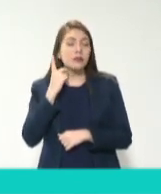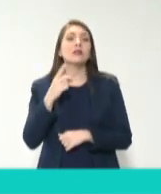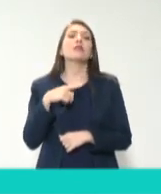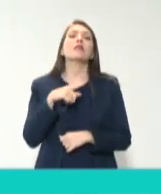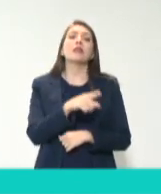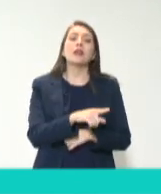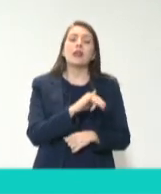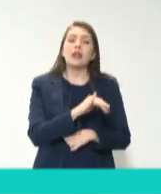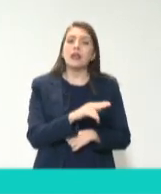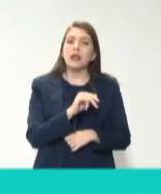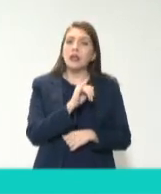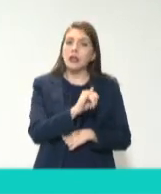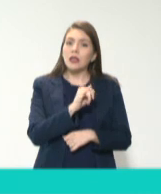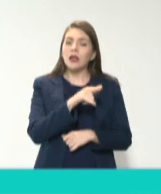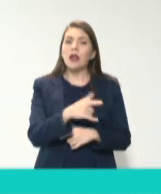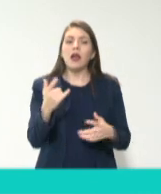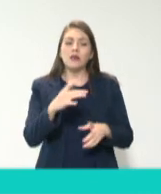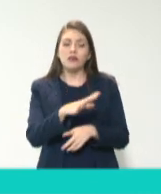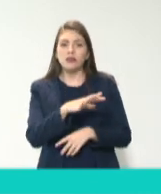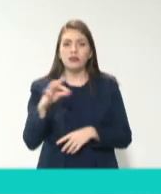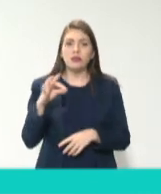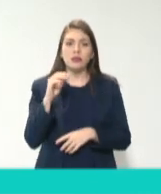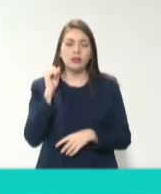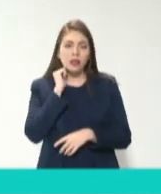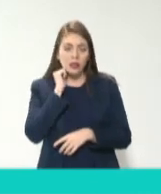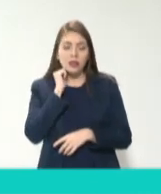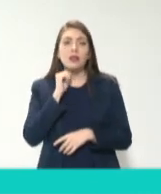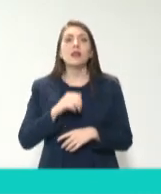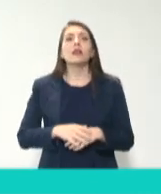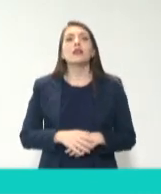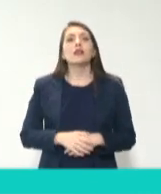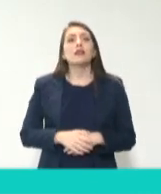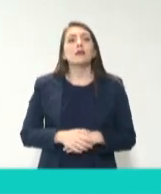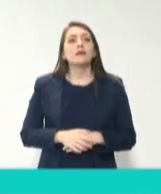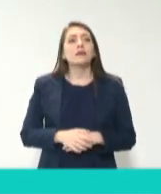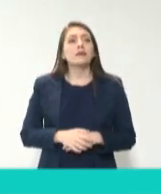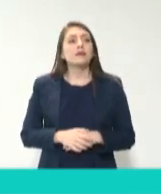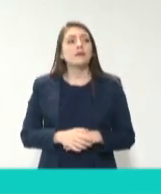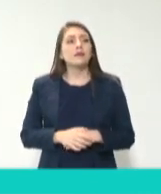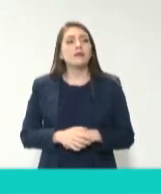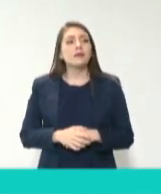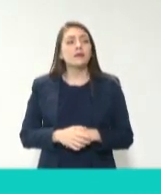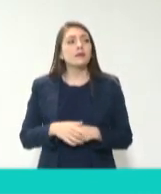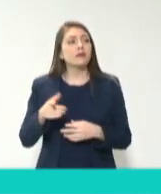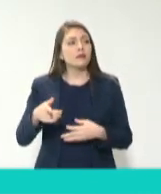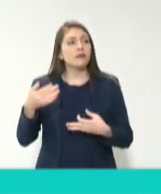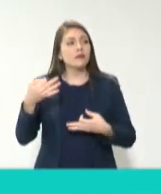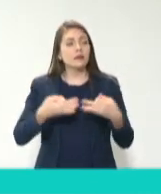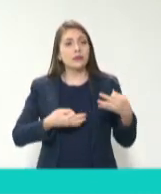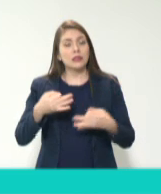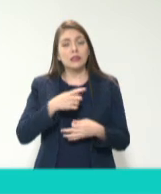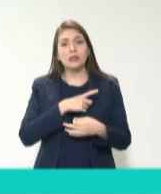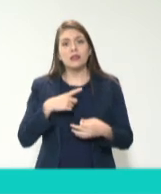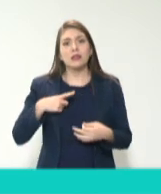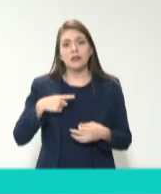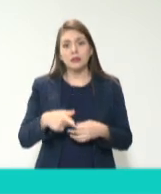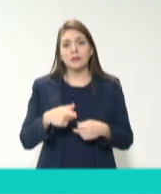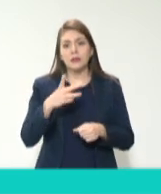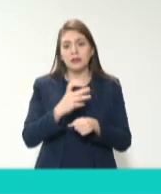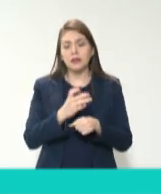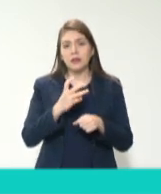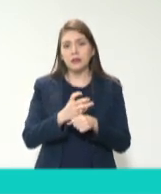nombrado por el Senado. El Tribunal se supone que tenemos que tener una tercera sala que ahorita está la